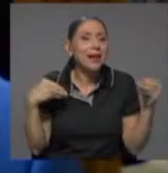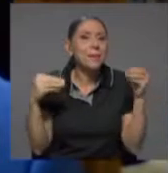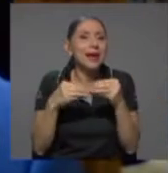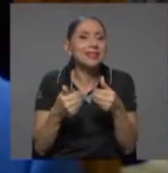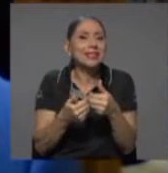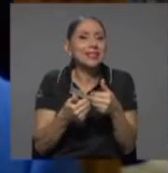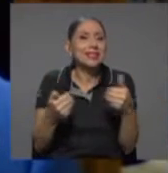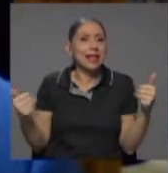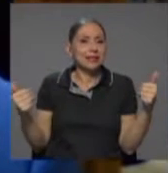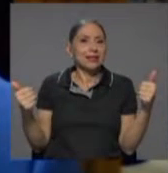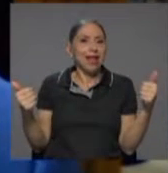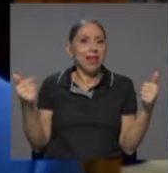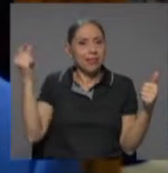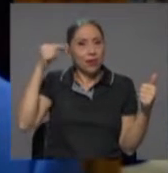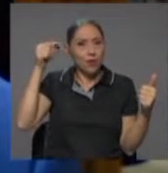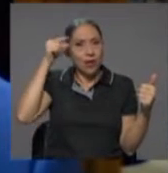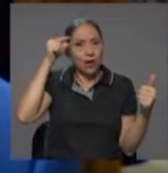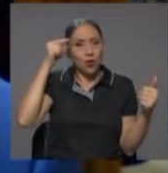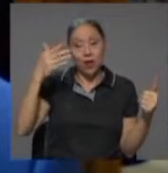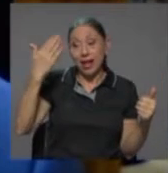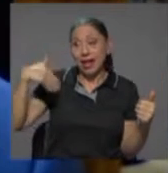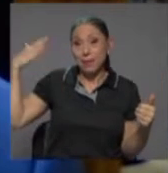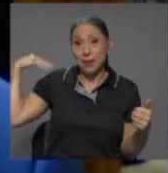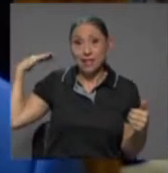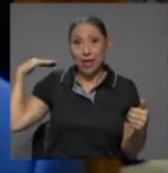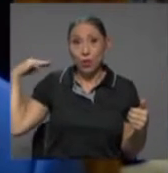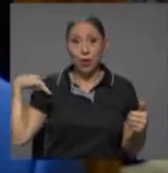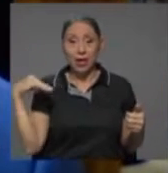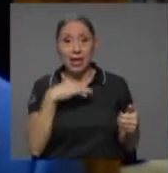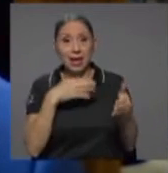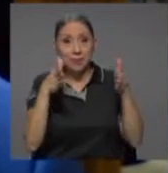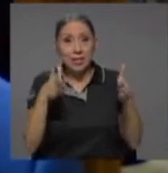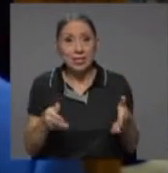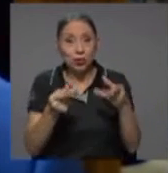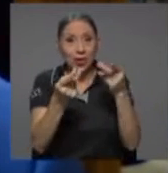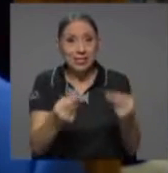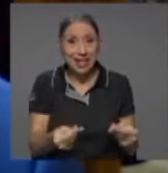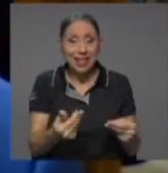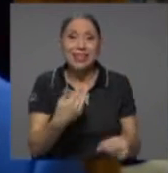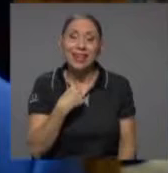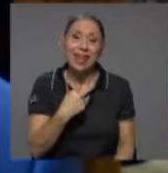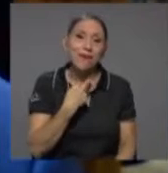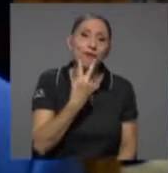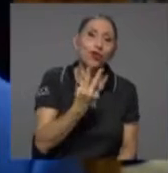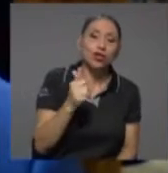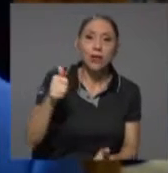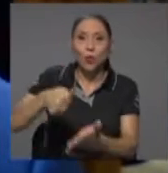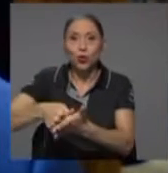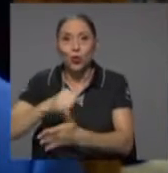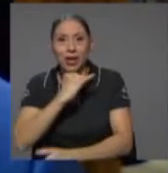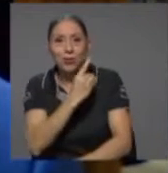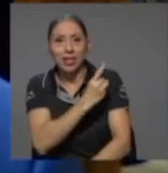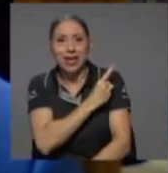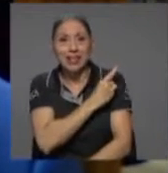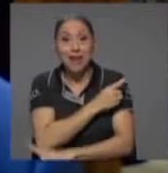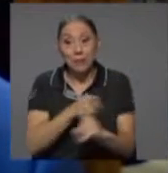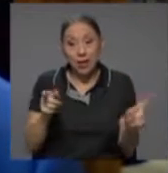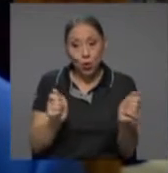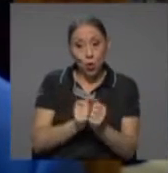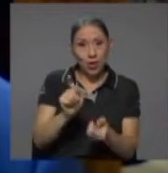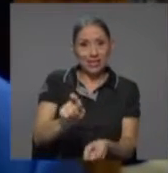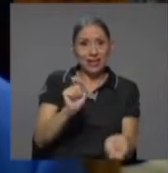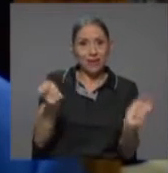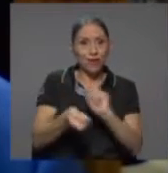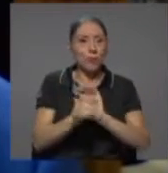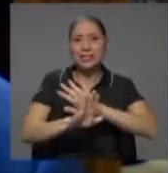el pasado el ministro de Hacienda tenía voz y voto en la Junta Directiva. Esta reforma le quitaba el